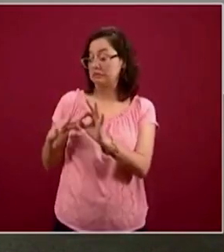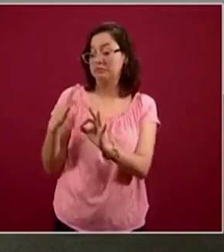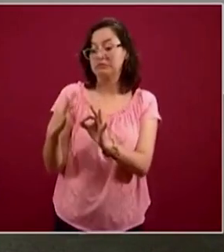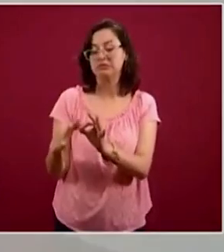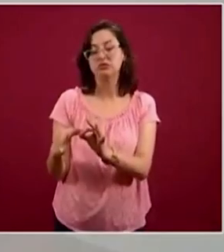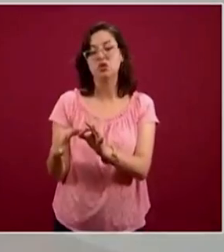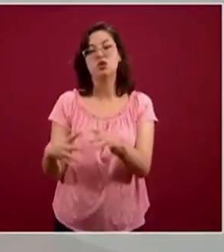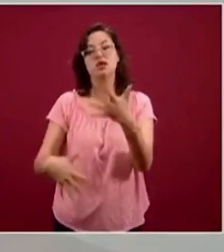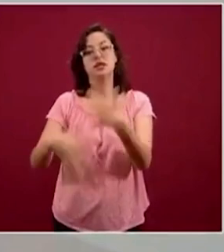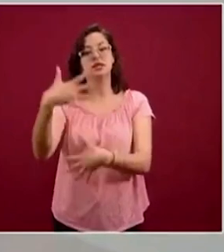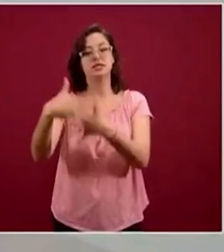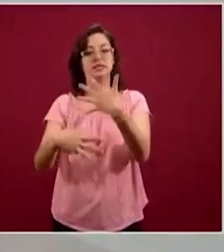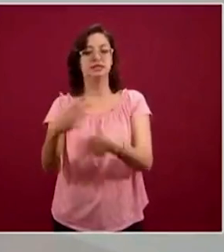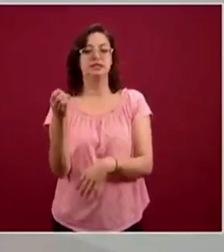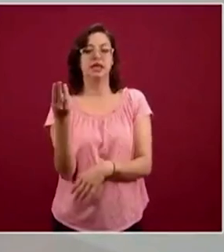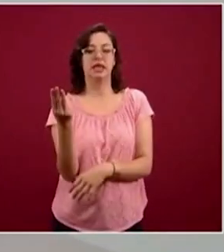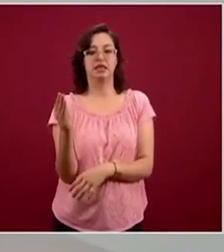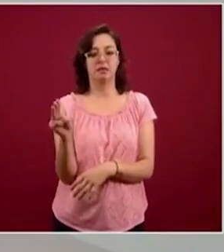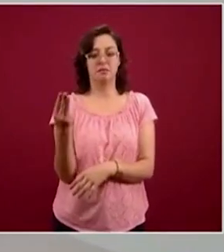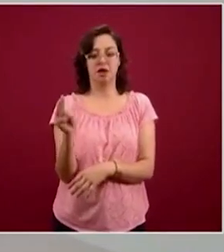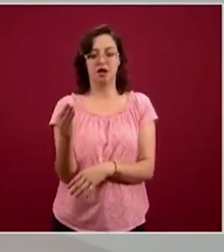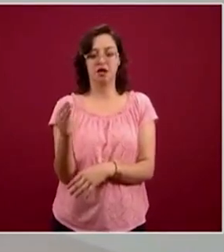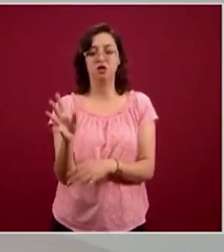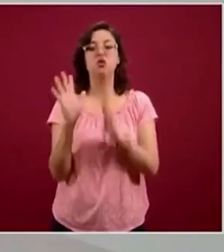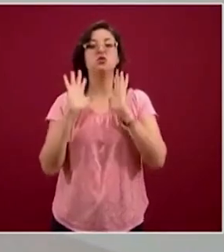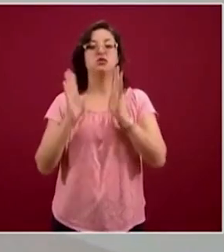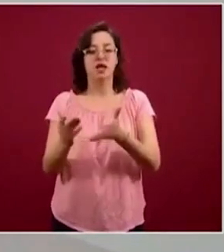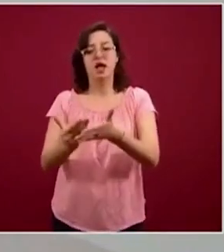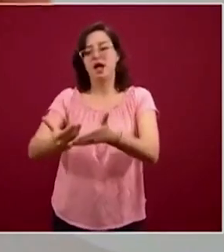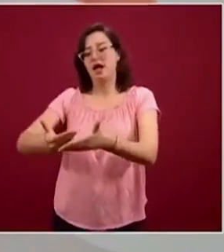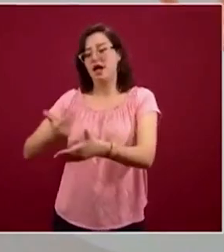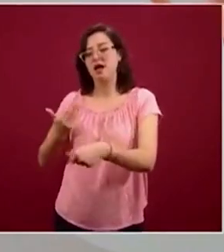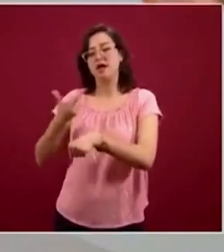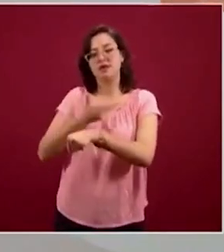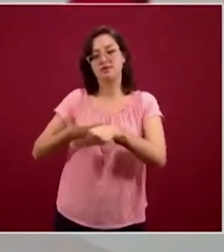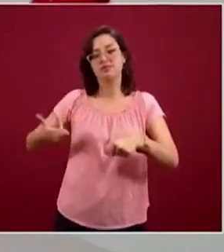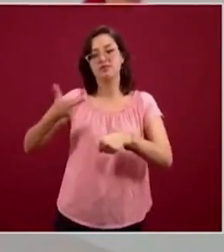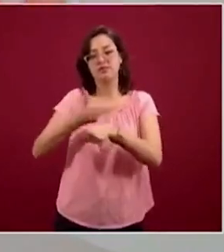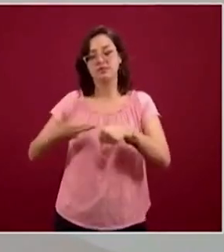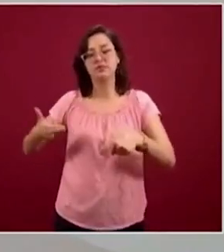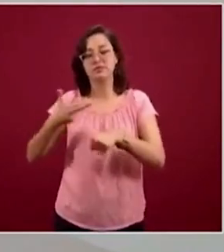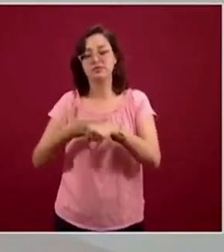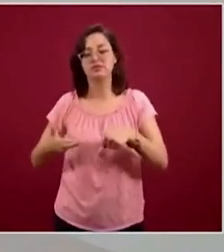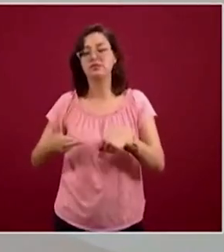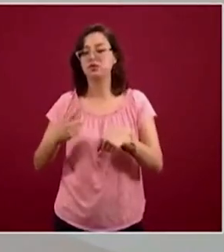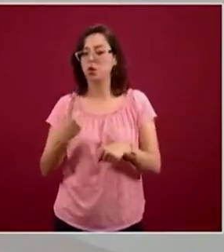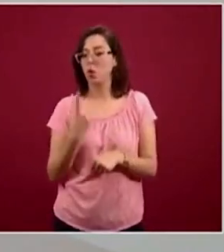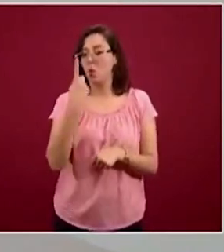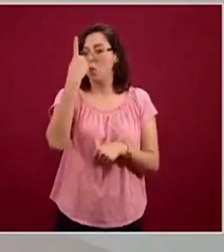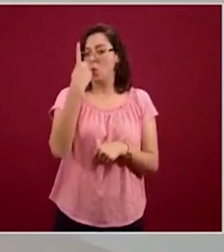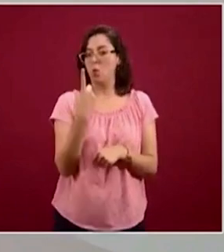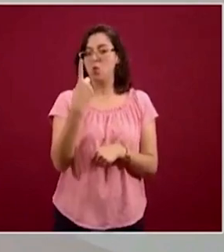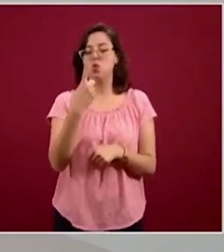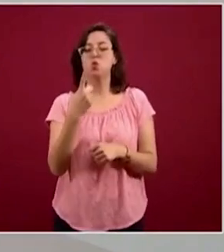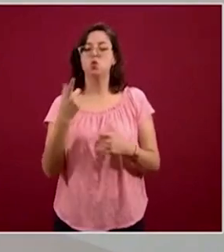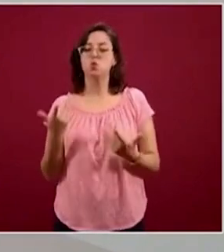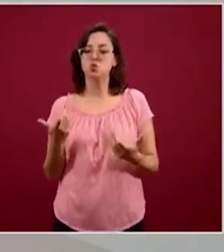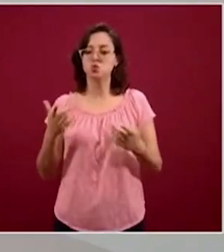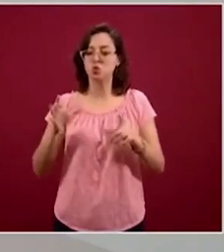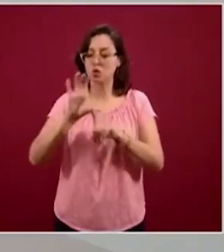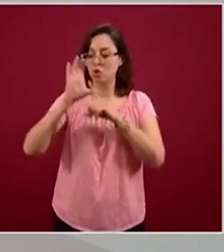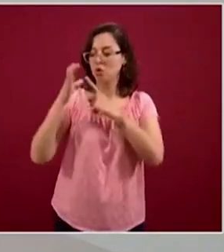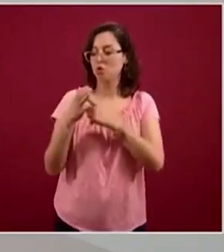y ya estamos preparando una logística en colaboración con un centro de mando único que tiene el gobierno federal